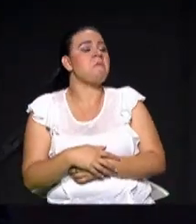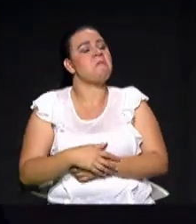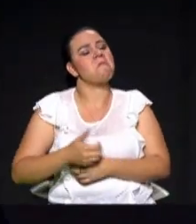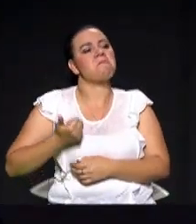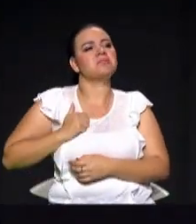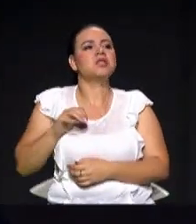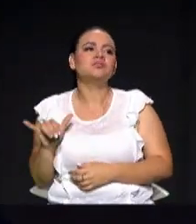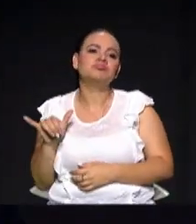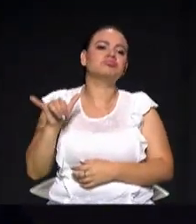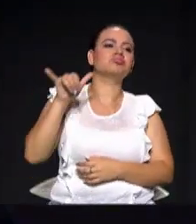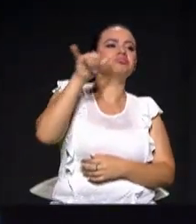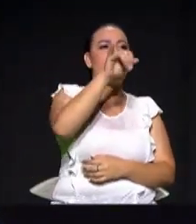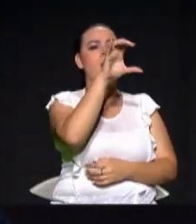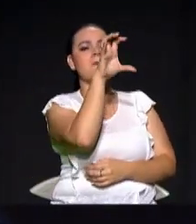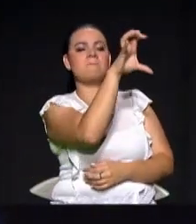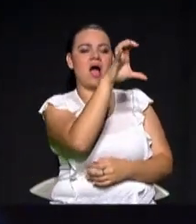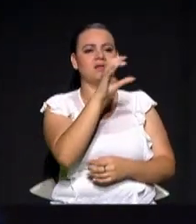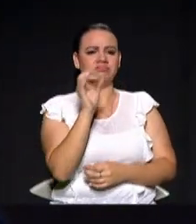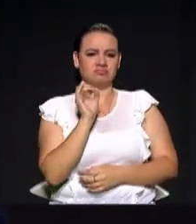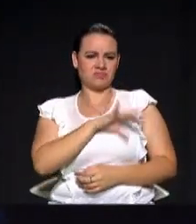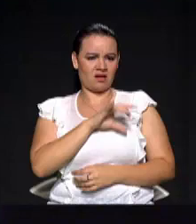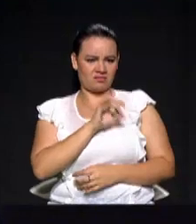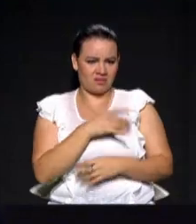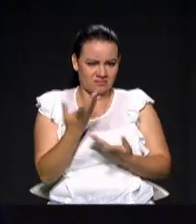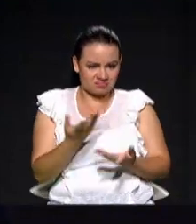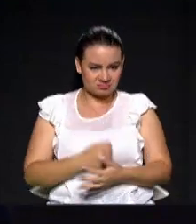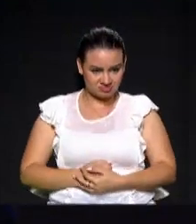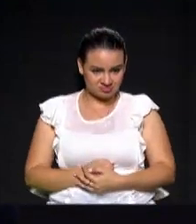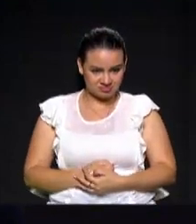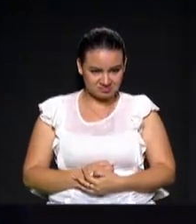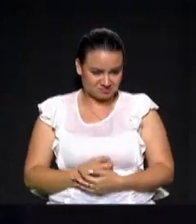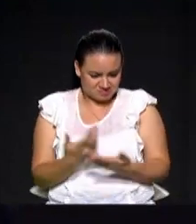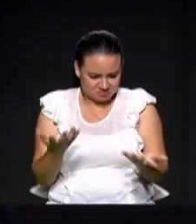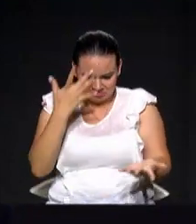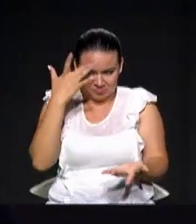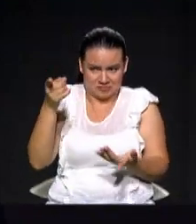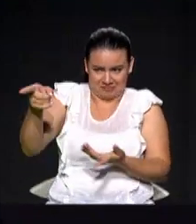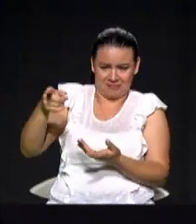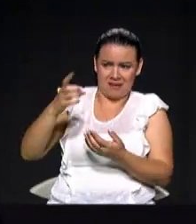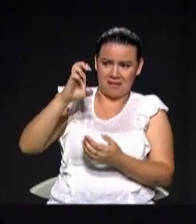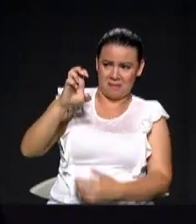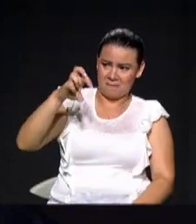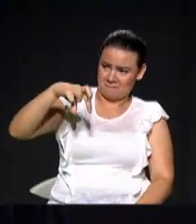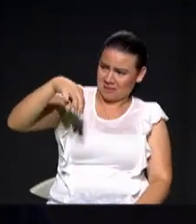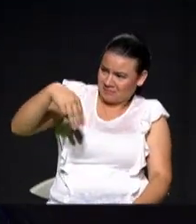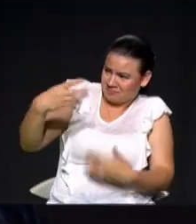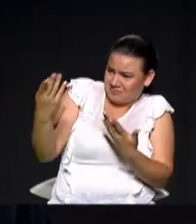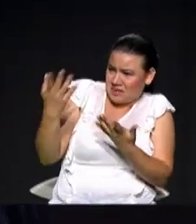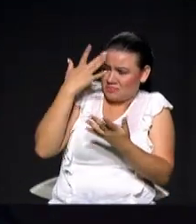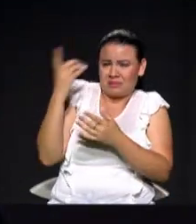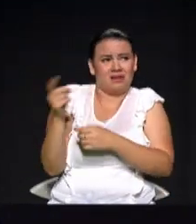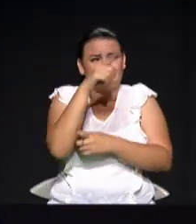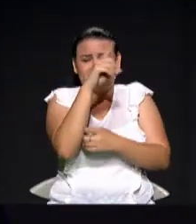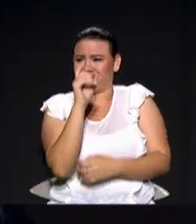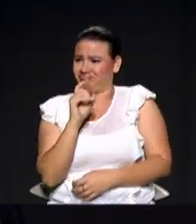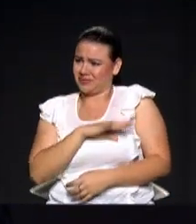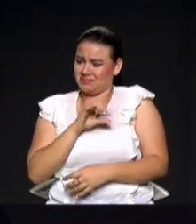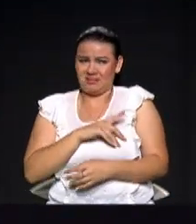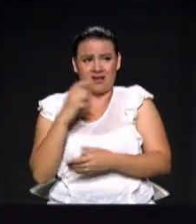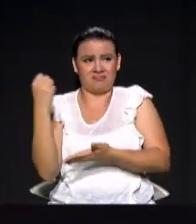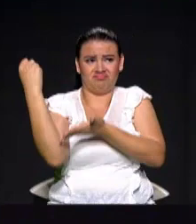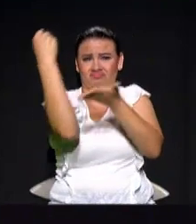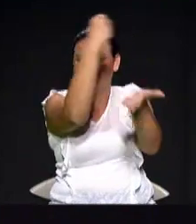inversiones. ¿Qué hacen empresas públicas invirtiendo en Chile? ¿Qué hacen empresas públicas con una empresa en Panamá y otra en El Salvador? Vamos a recoger esas inversiones